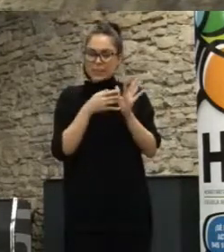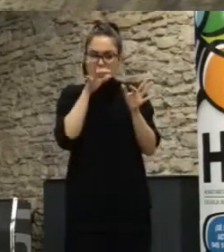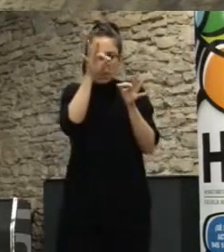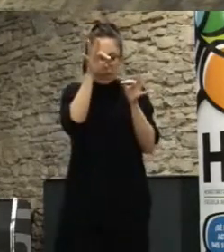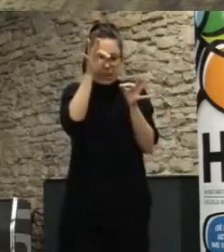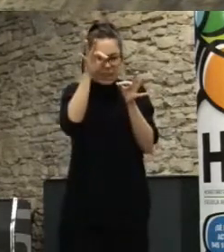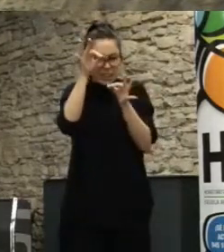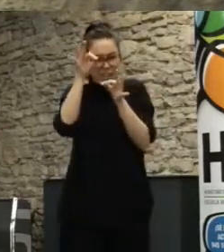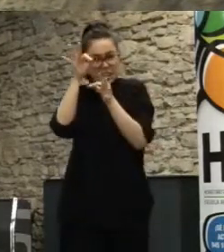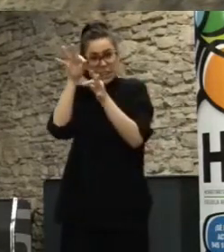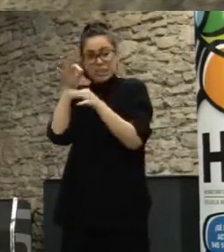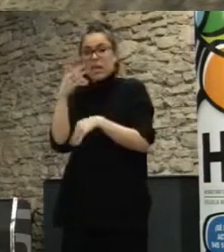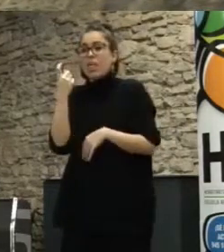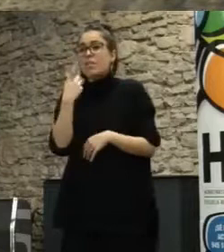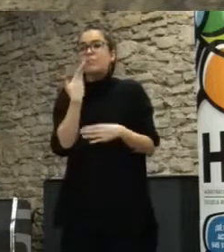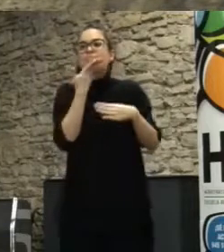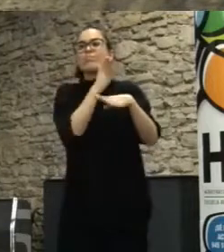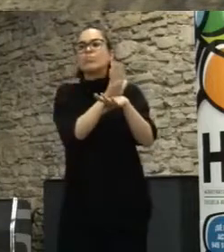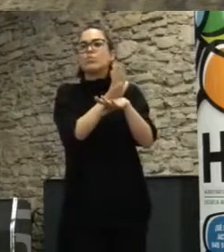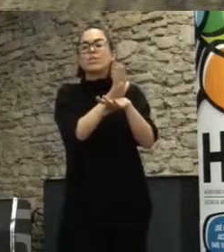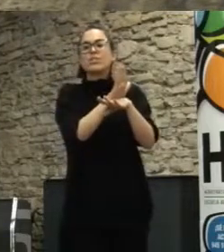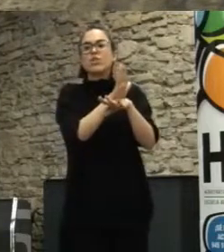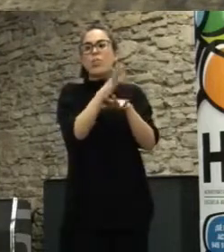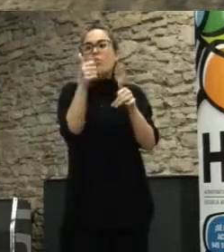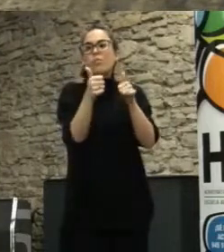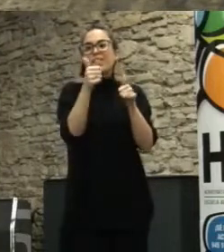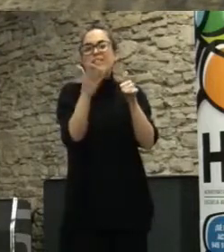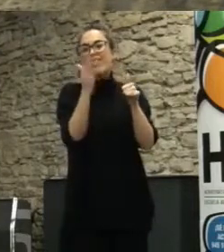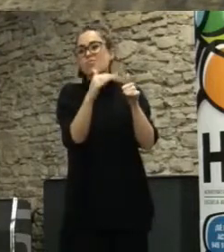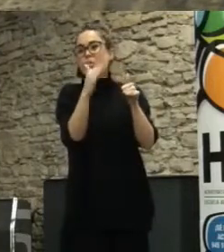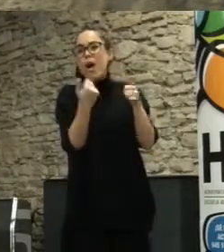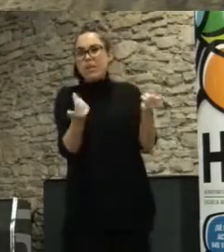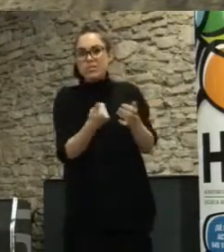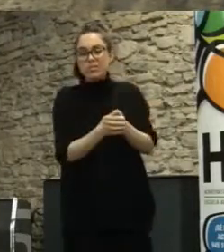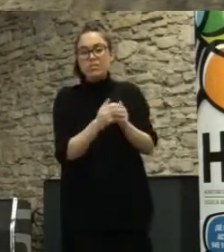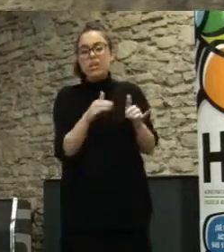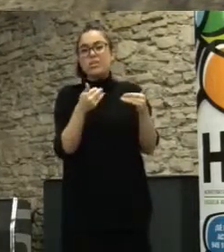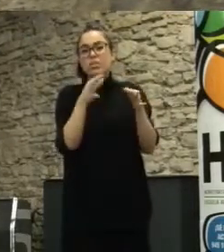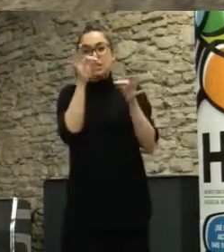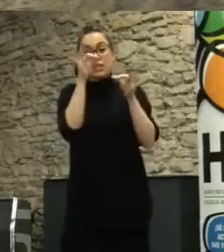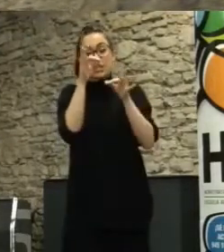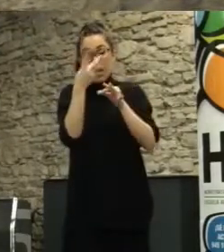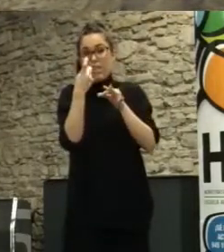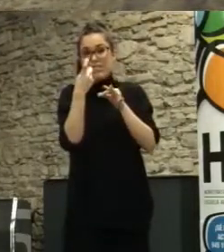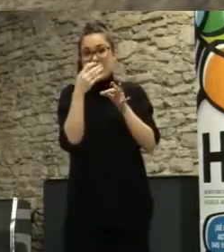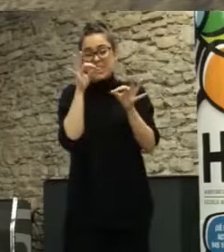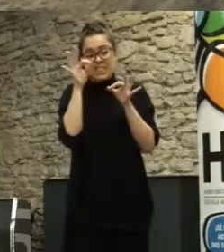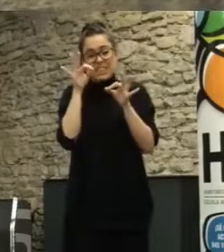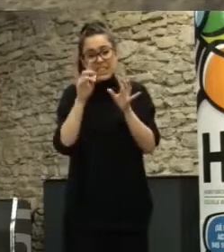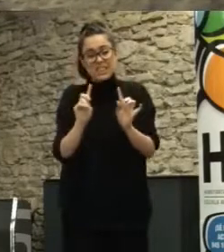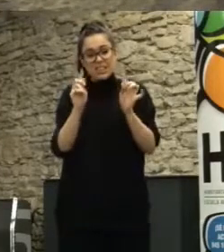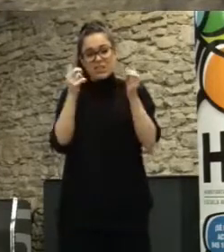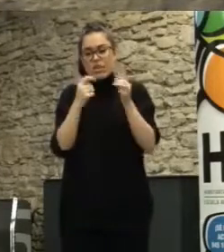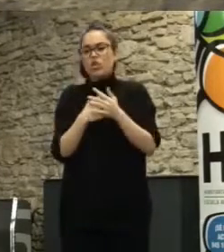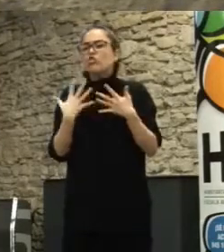competencias las propuestas o que tenga solo la mitad de competencias pero sí están en marcha está todo un poco